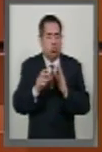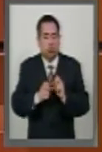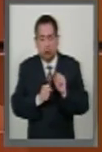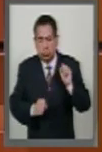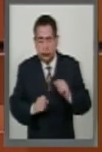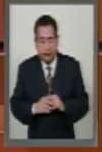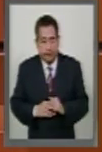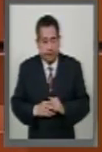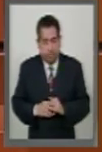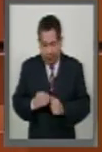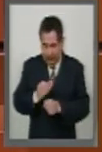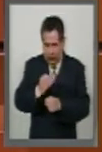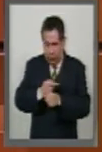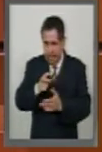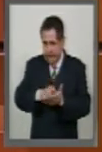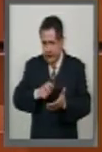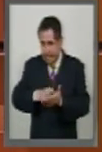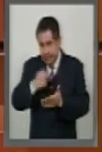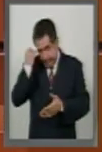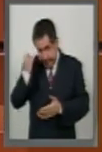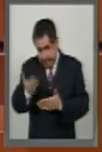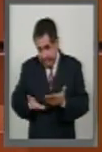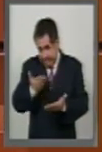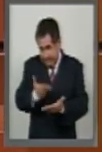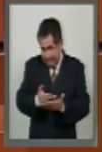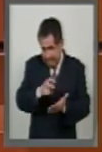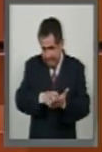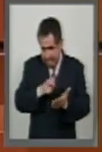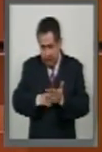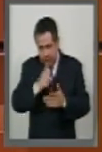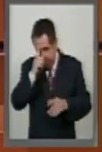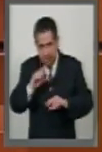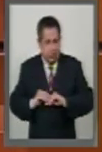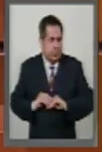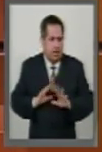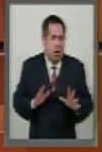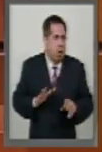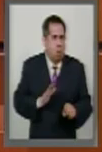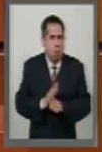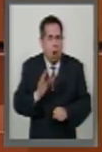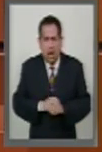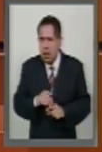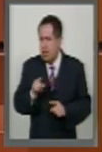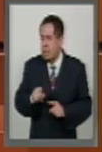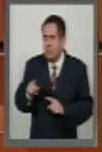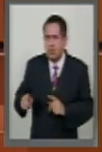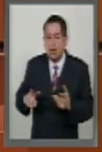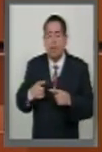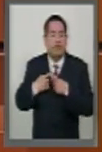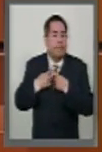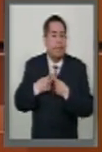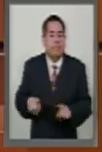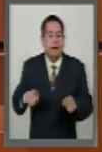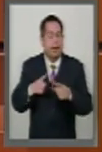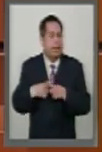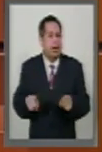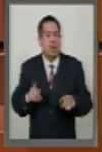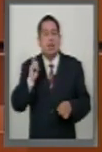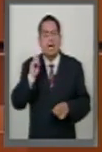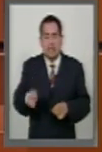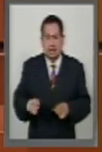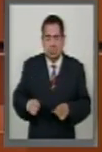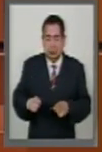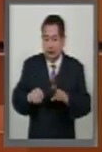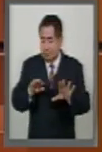Las modificaciones planteadas permitirán distinguir con claridad la diferencia que caracteriza a la